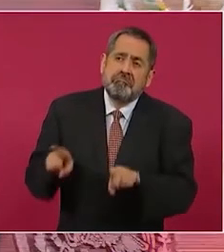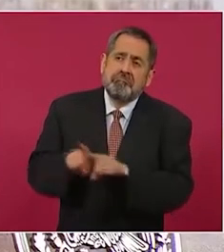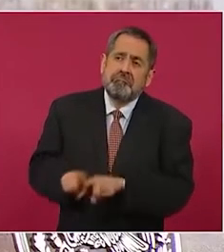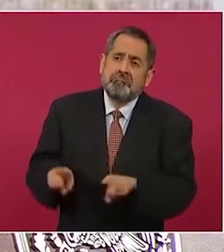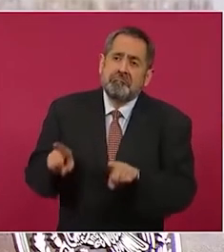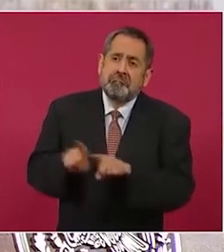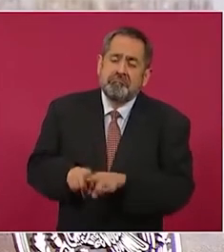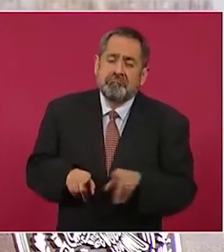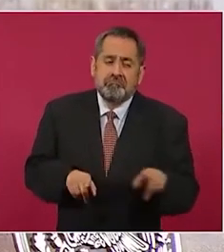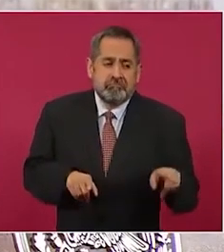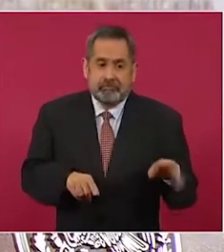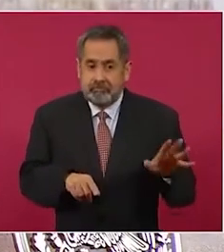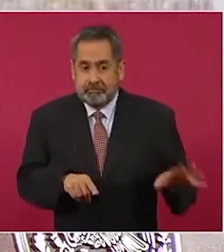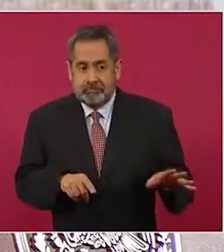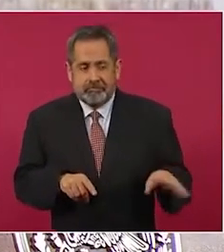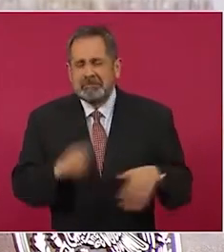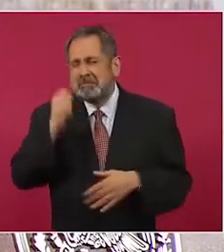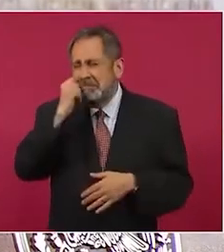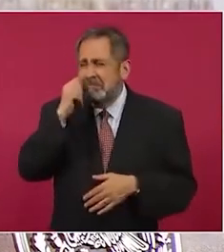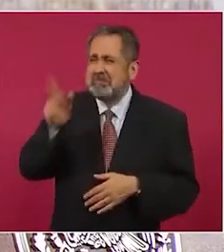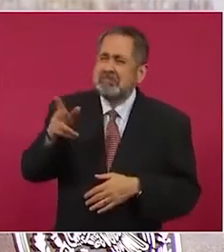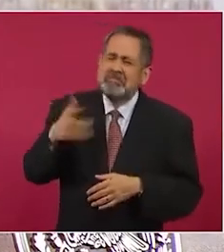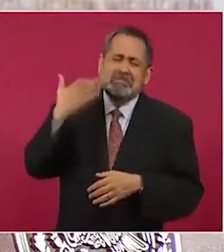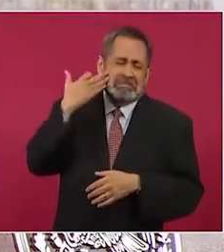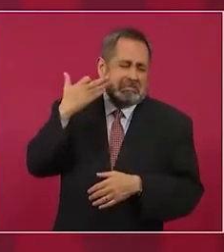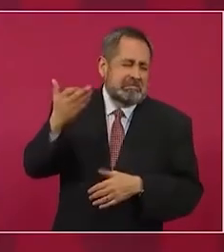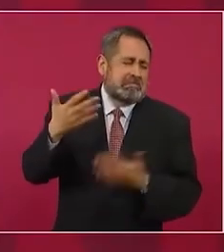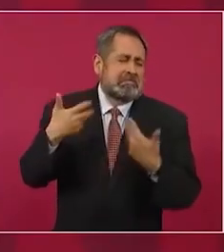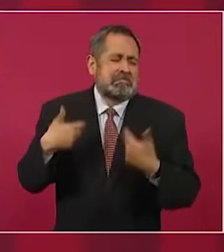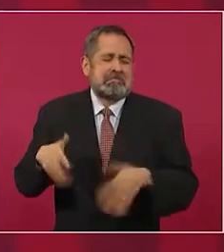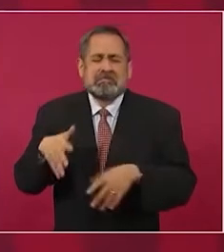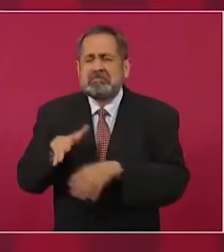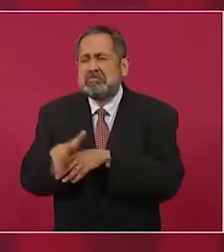que no importa que se pase el tiempo,